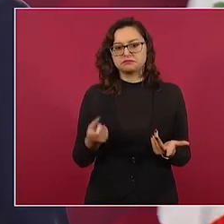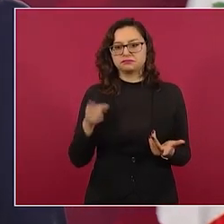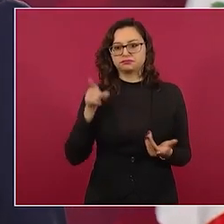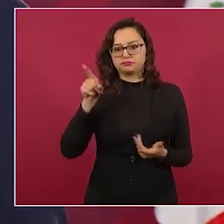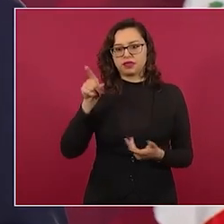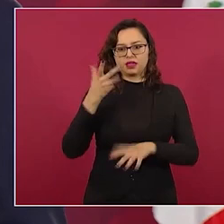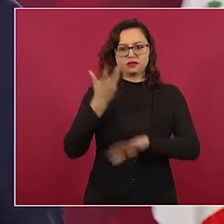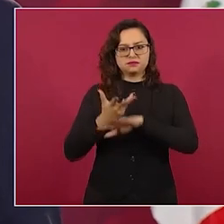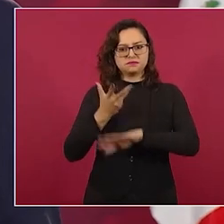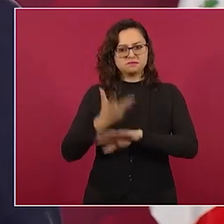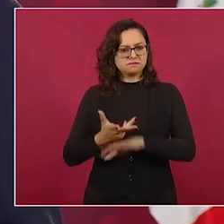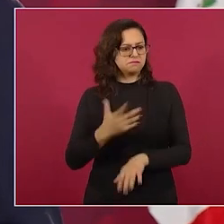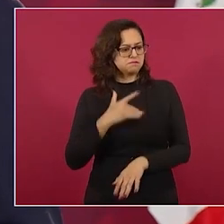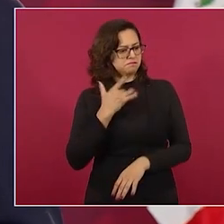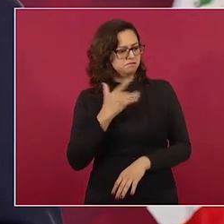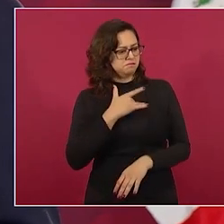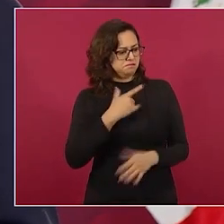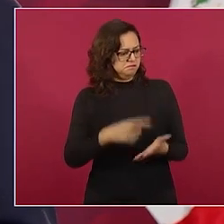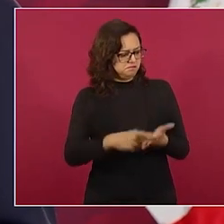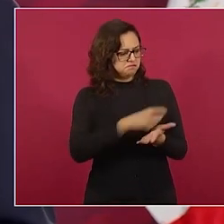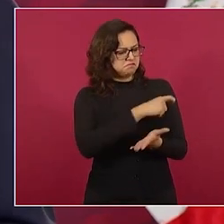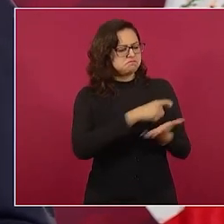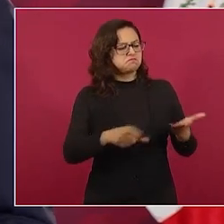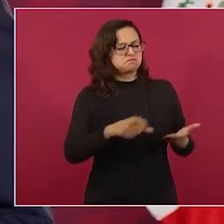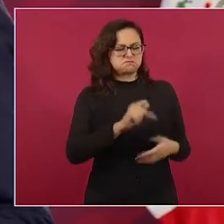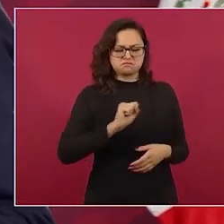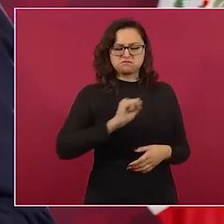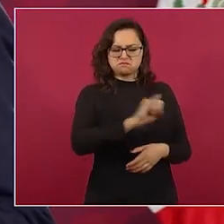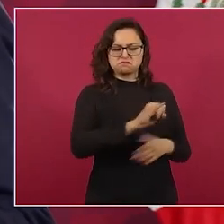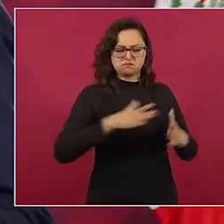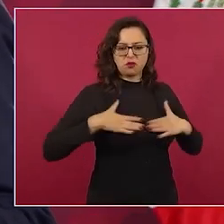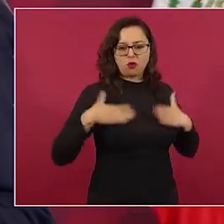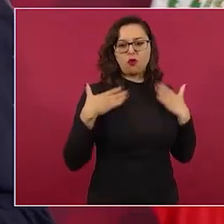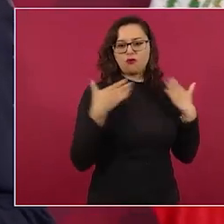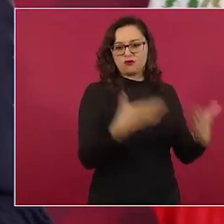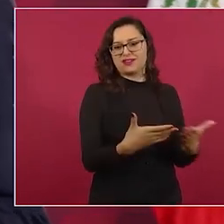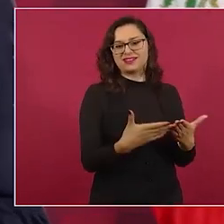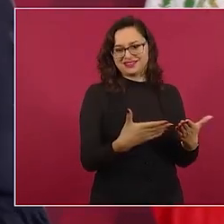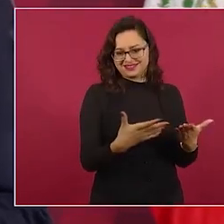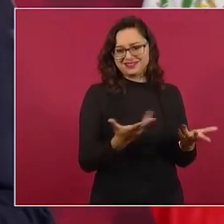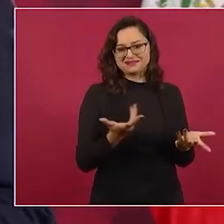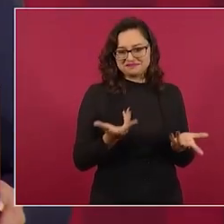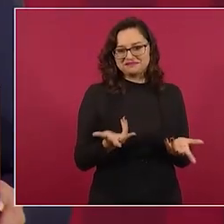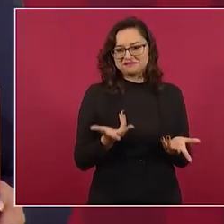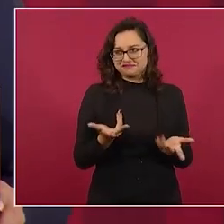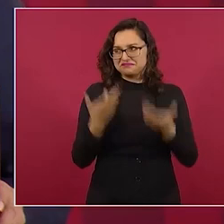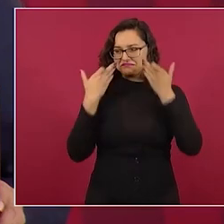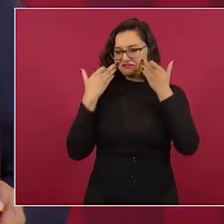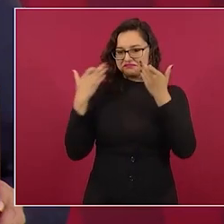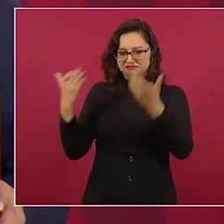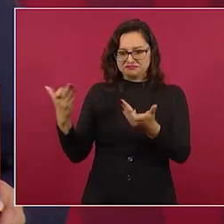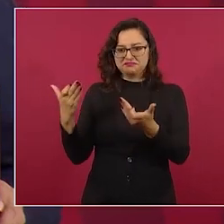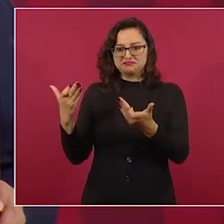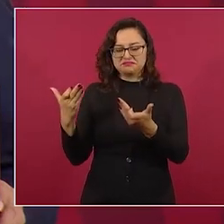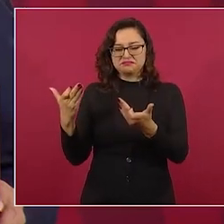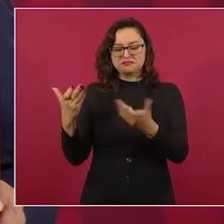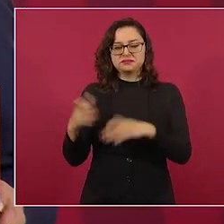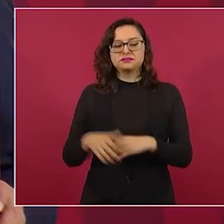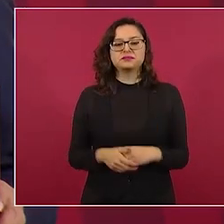empresa extranjera haga estas operaciones pues significa que hay confianza en México